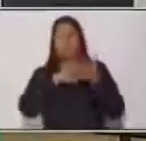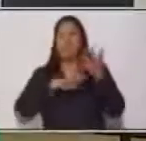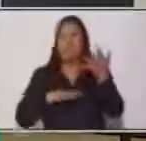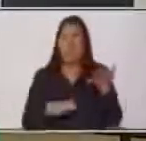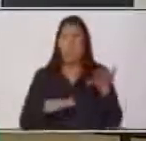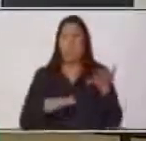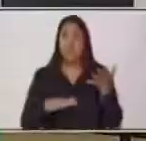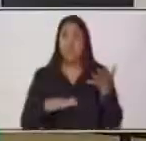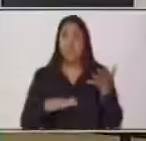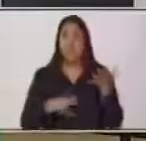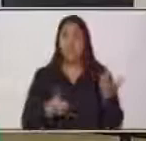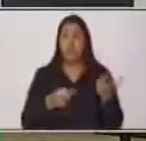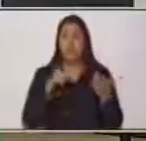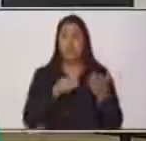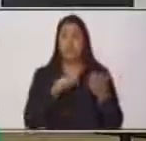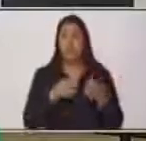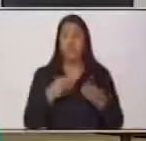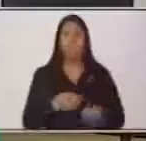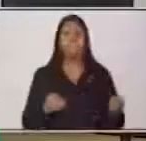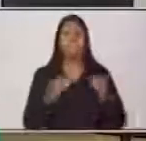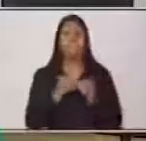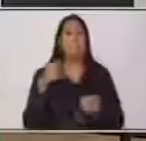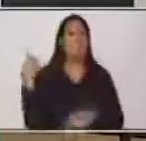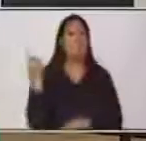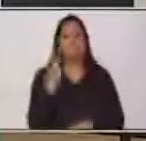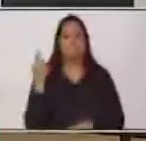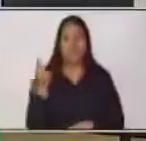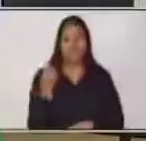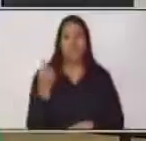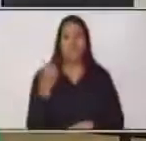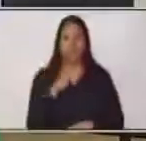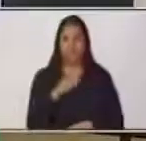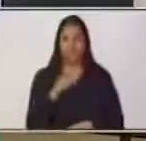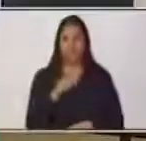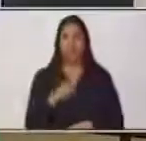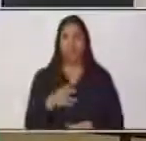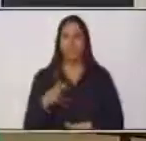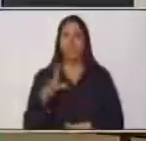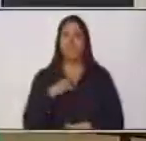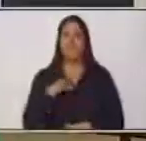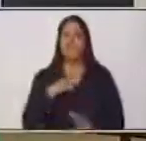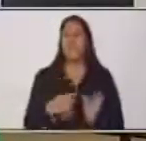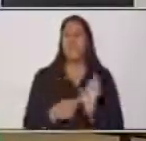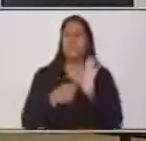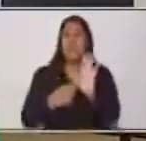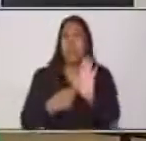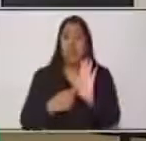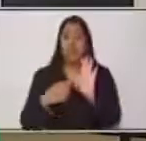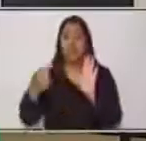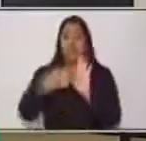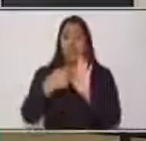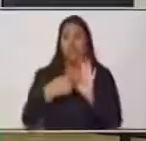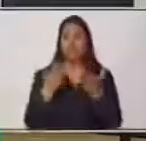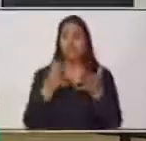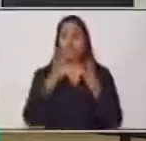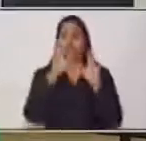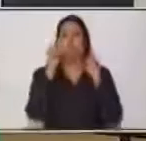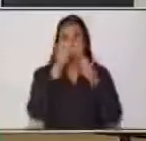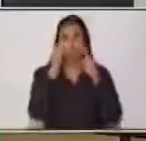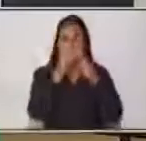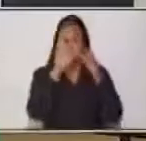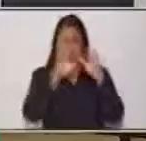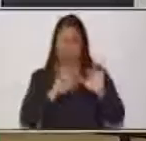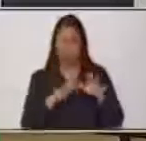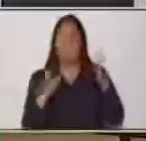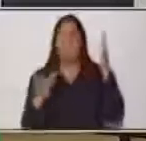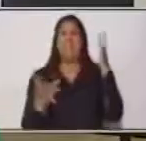en donde se van a dar las partes más importantes, en donde va a consistir esa exposición científica, técnica, literaria,